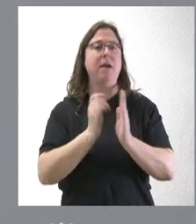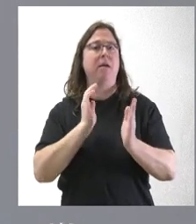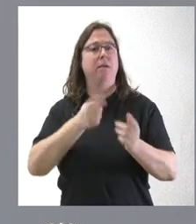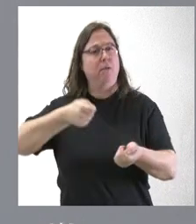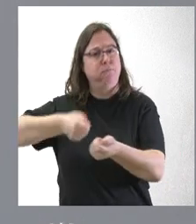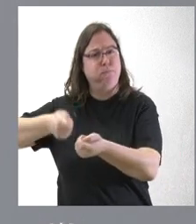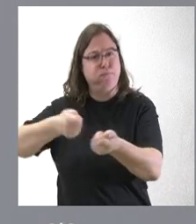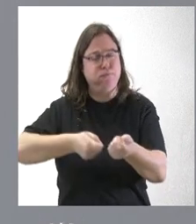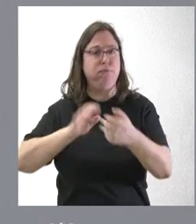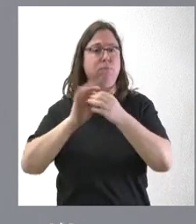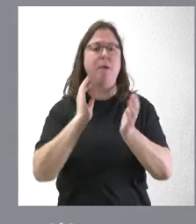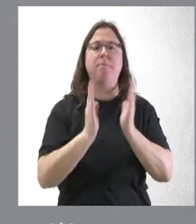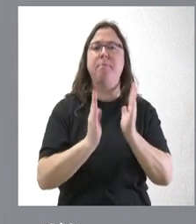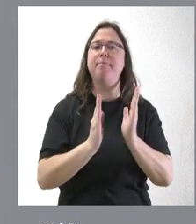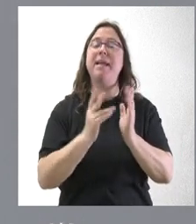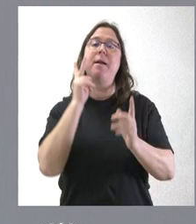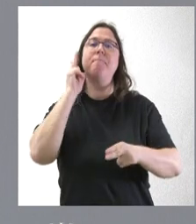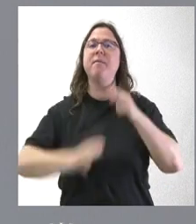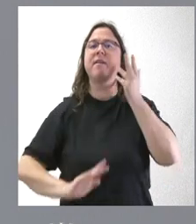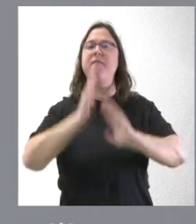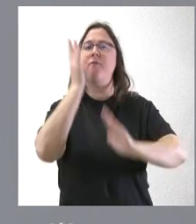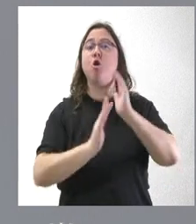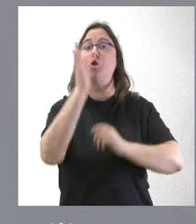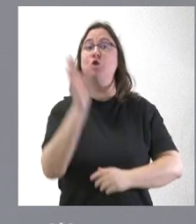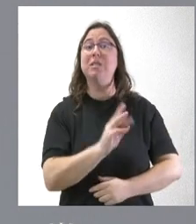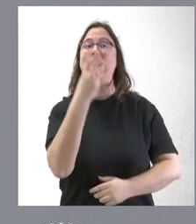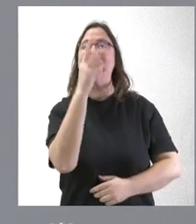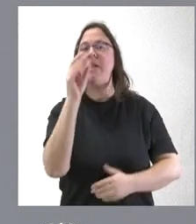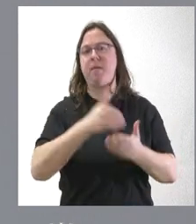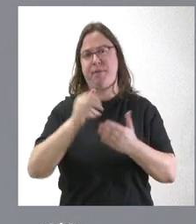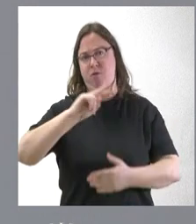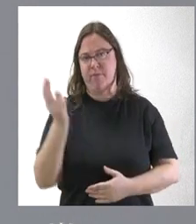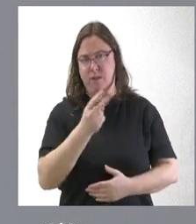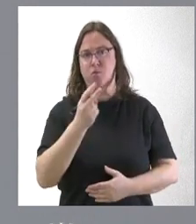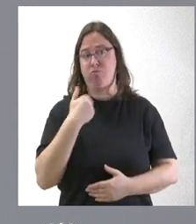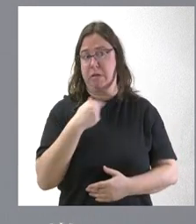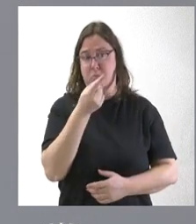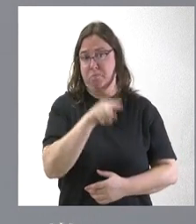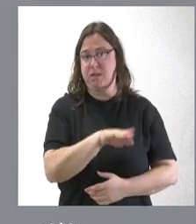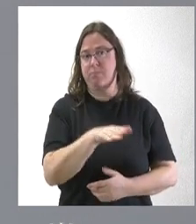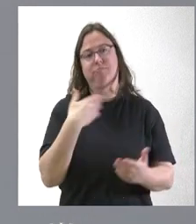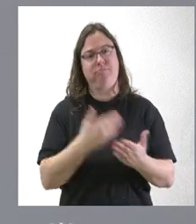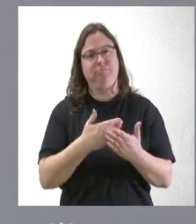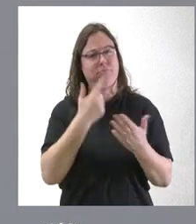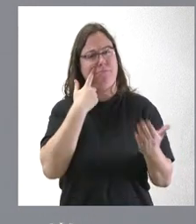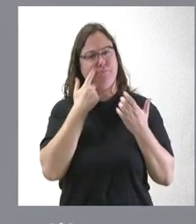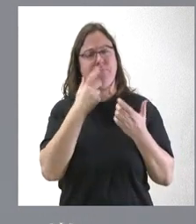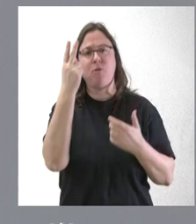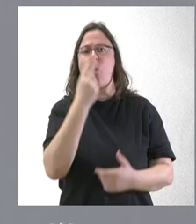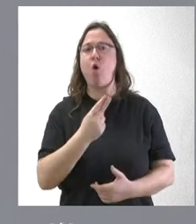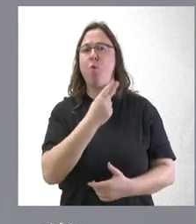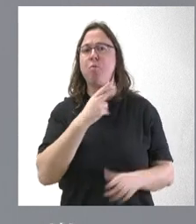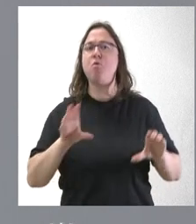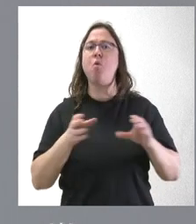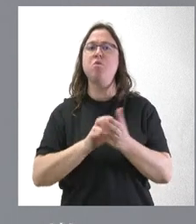forestales preventivos en materia de incendios un total de 30 millones de euros, lo que certifica claramente el compromiso de la Junta